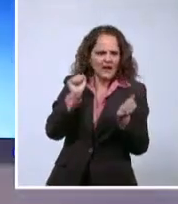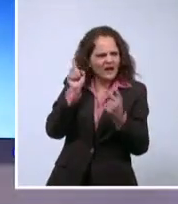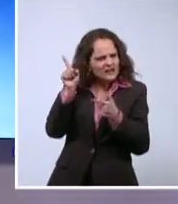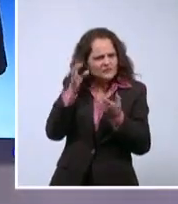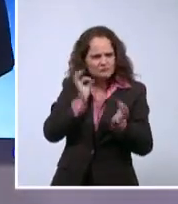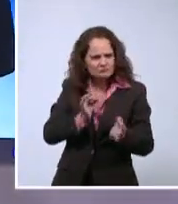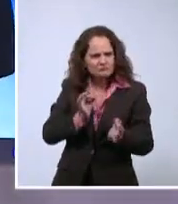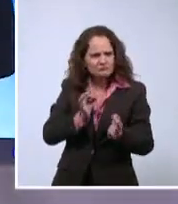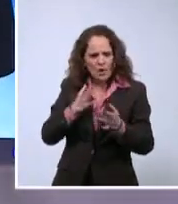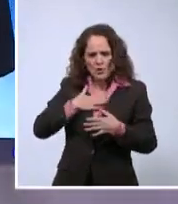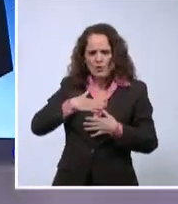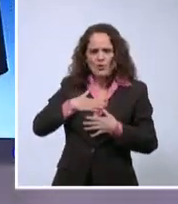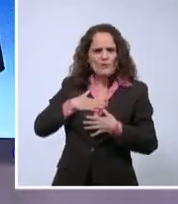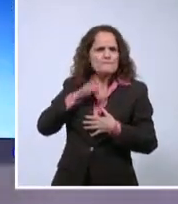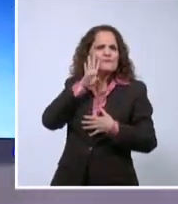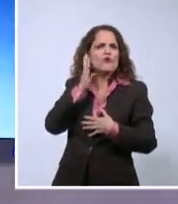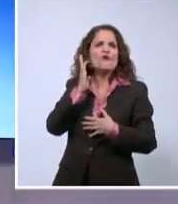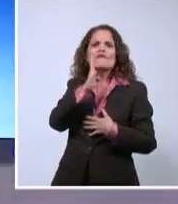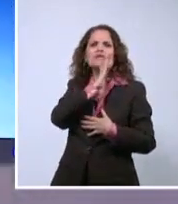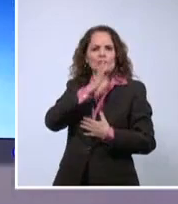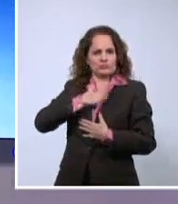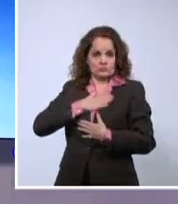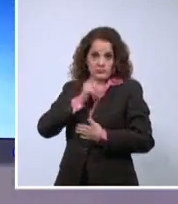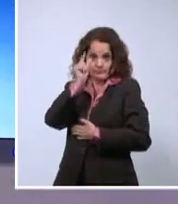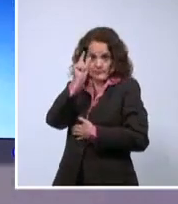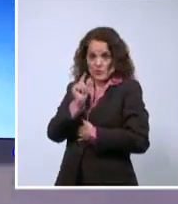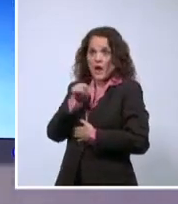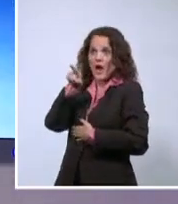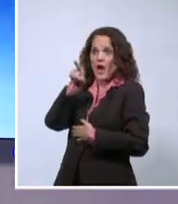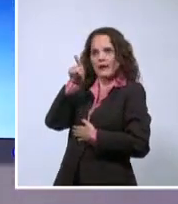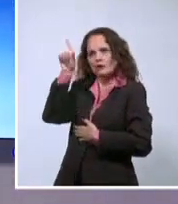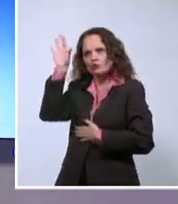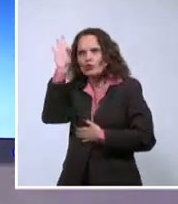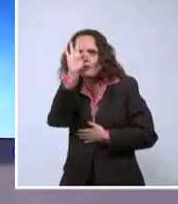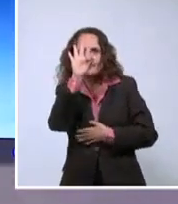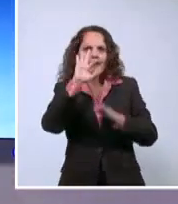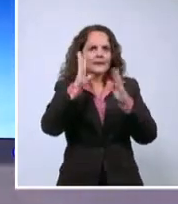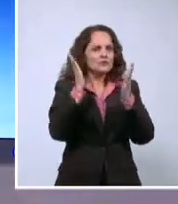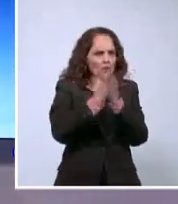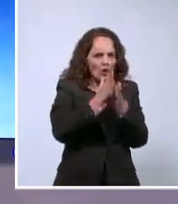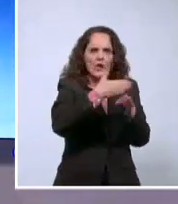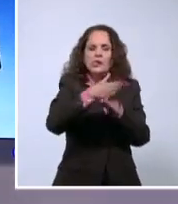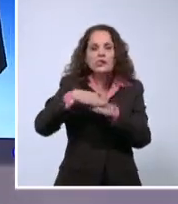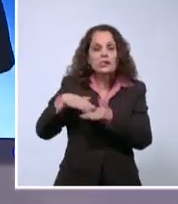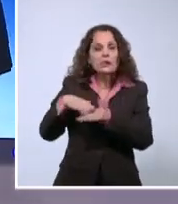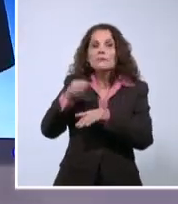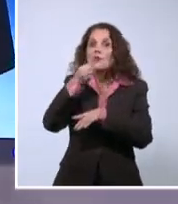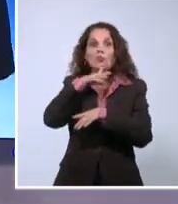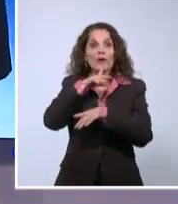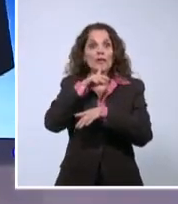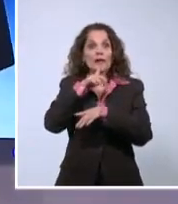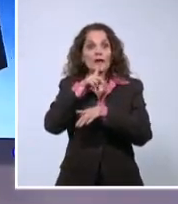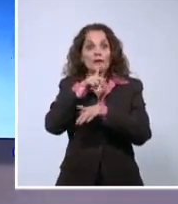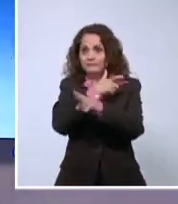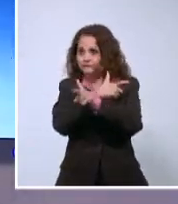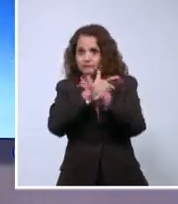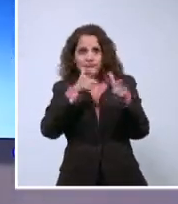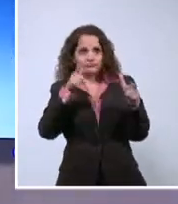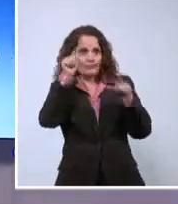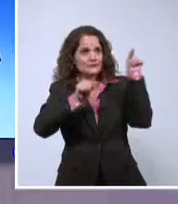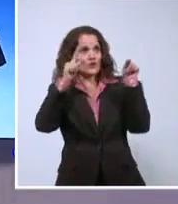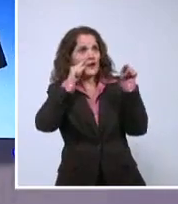personal, que es su página de Facebook, su página de Twitter, de otra red, pero con alcance para todos, alcance casi infinito,